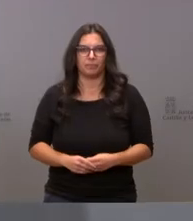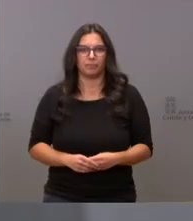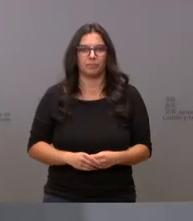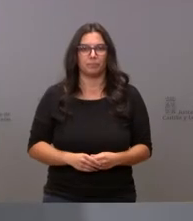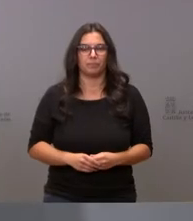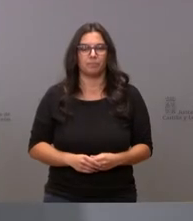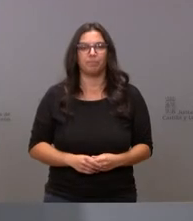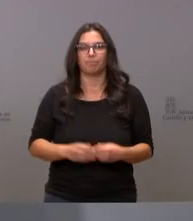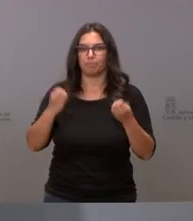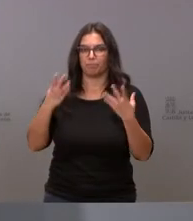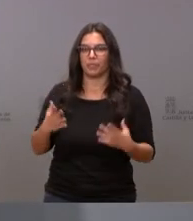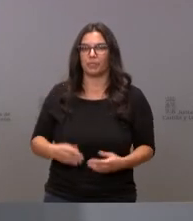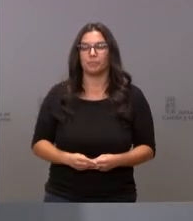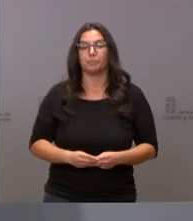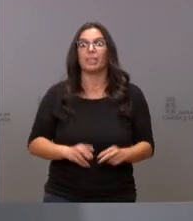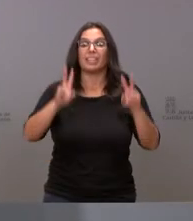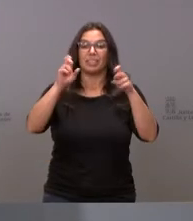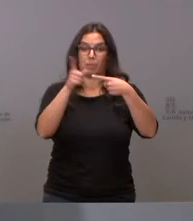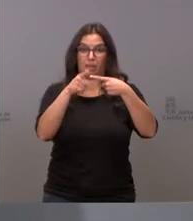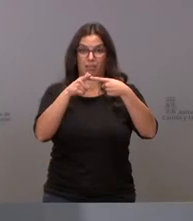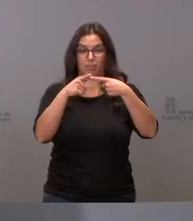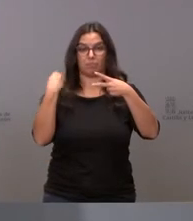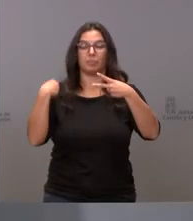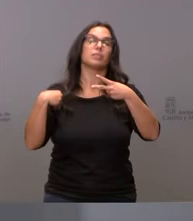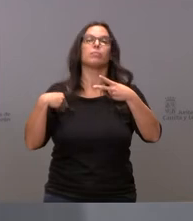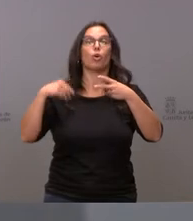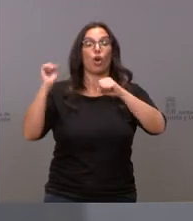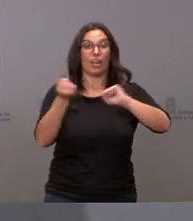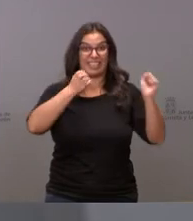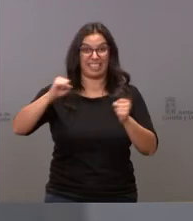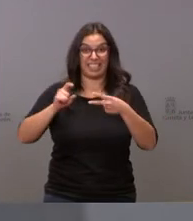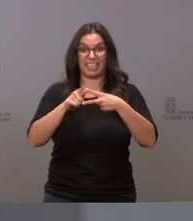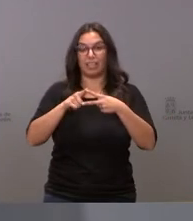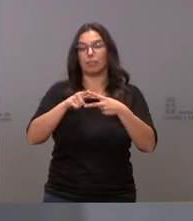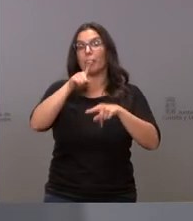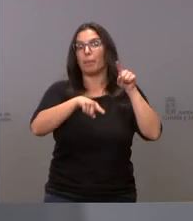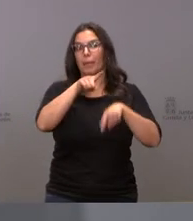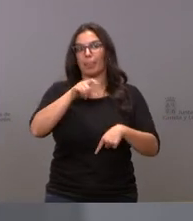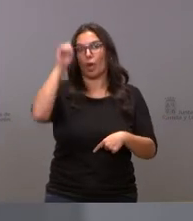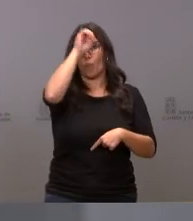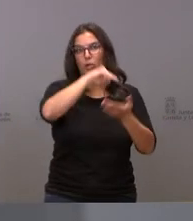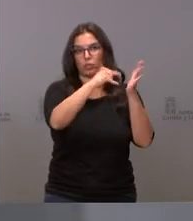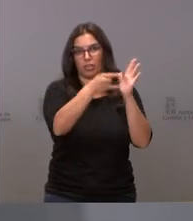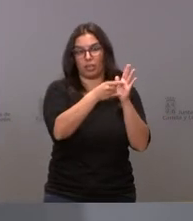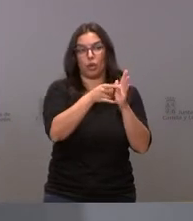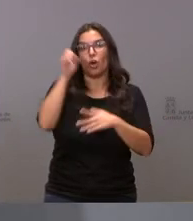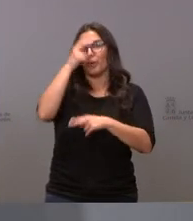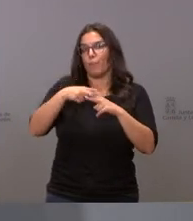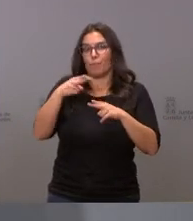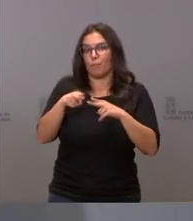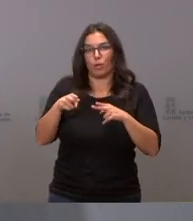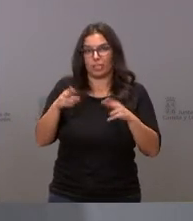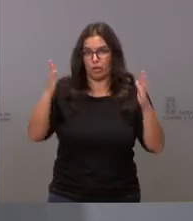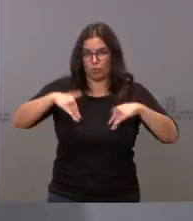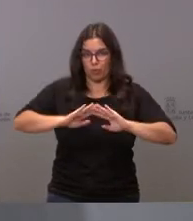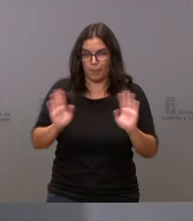Bien sobre el asunto de Navacerrada está pendiente de la opinión de los técnicos nosotros no tenemos una opinión política a